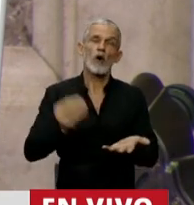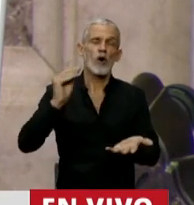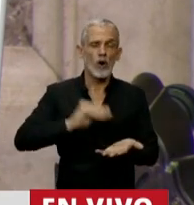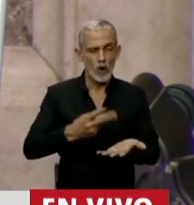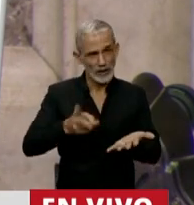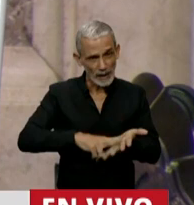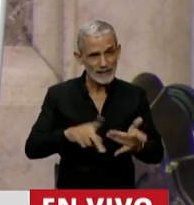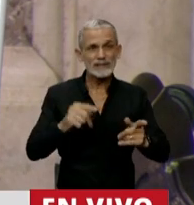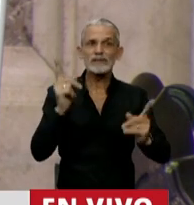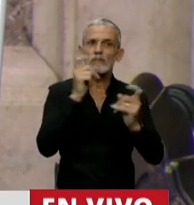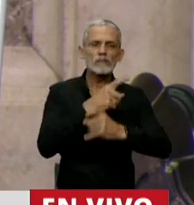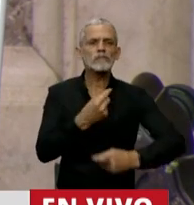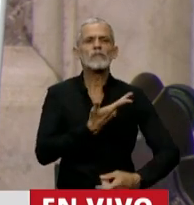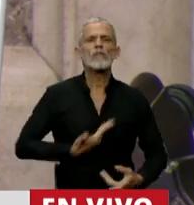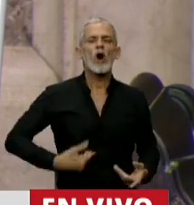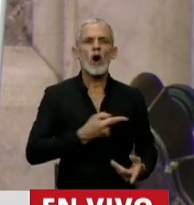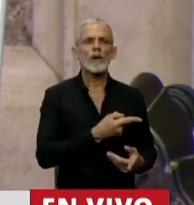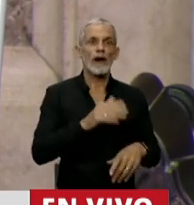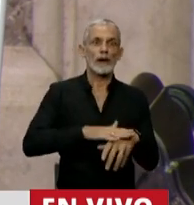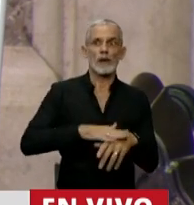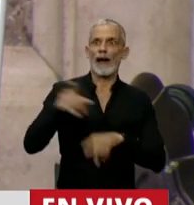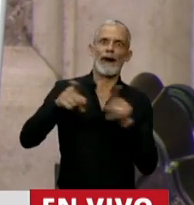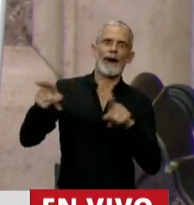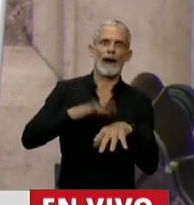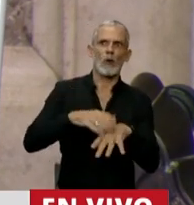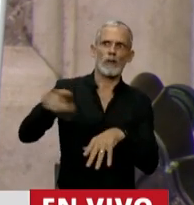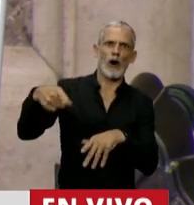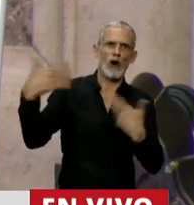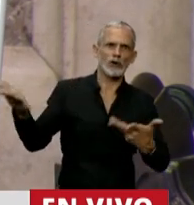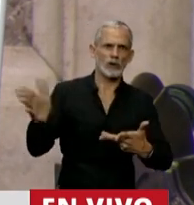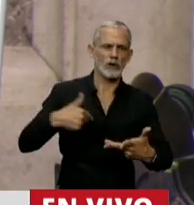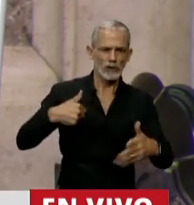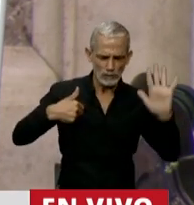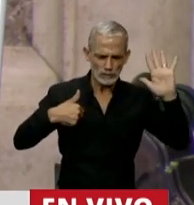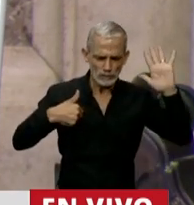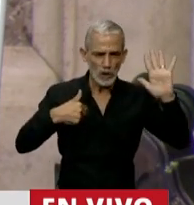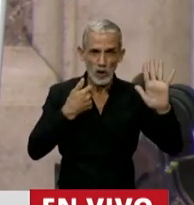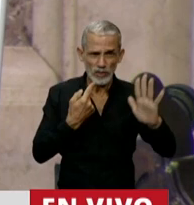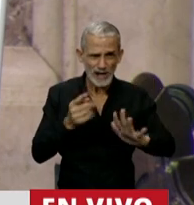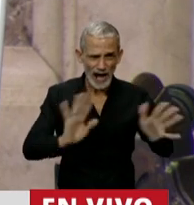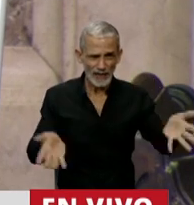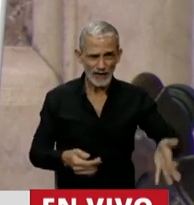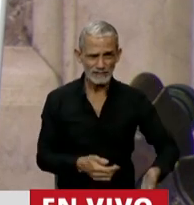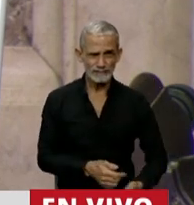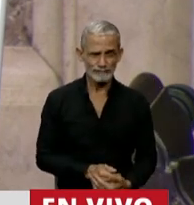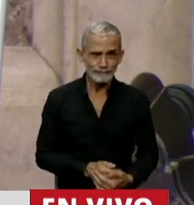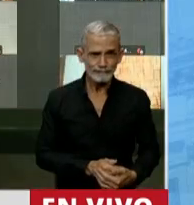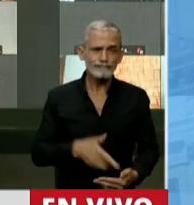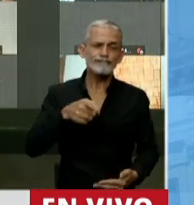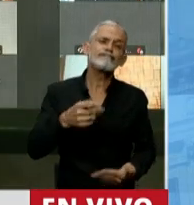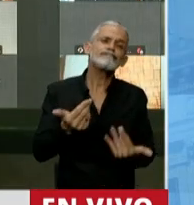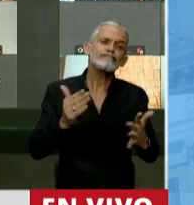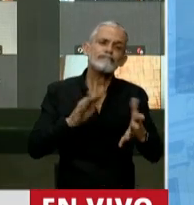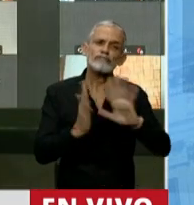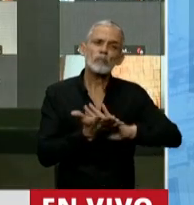gobierno se está poniendo la responsabilidad en otros sin asumir las propias. Tal vez sea el